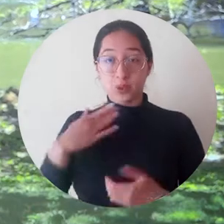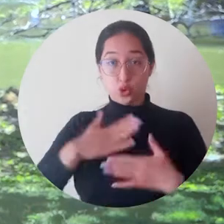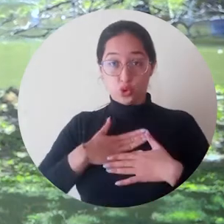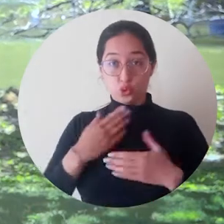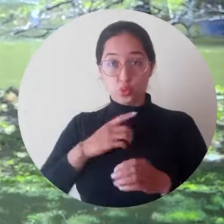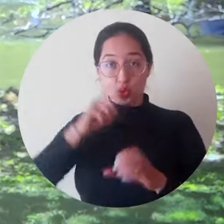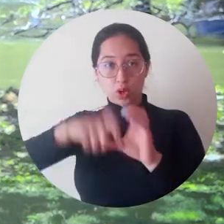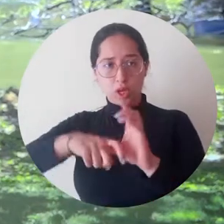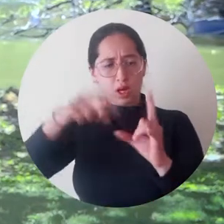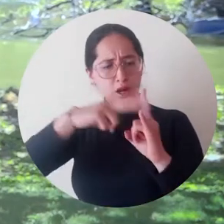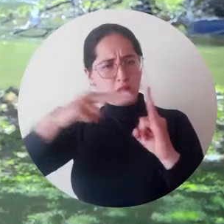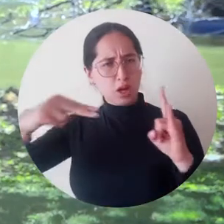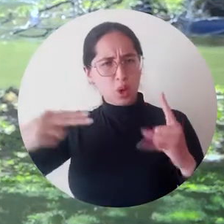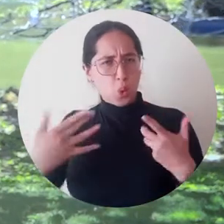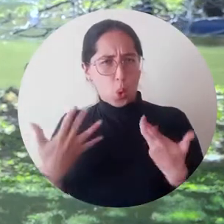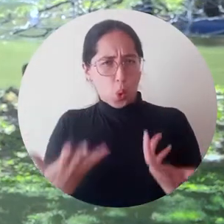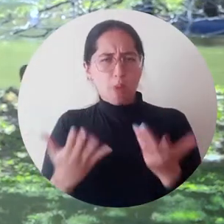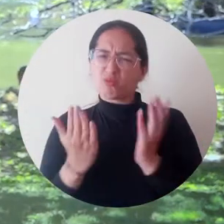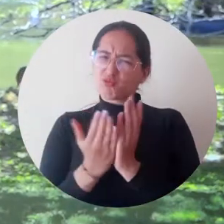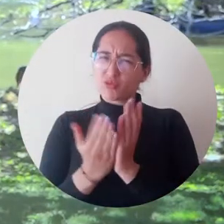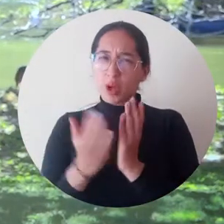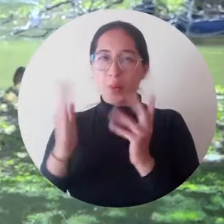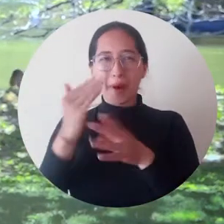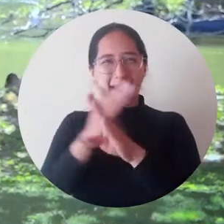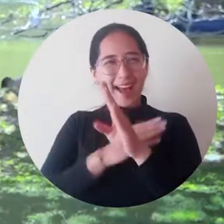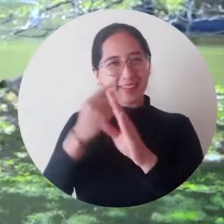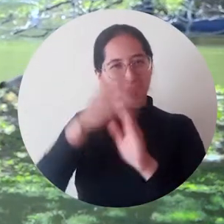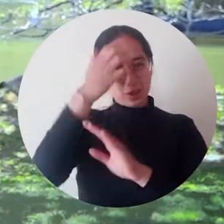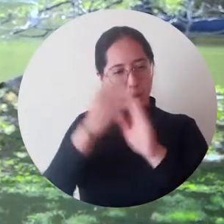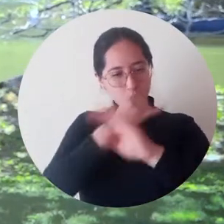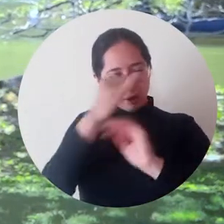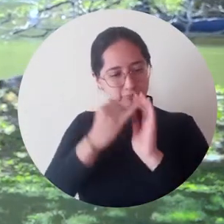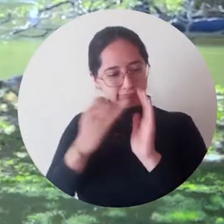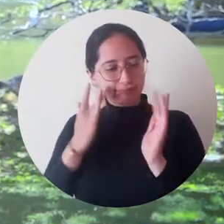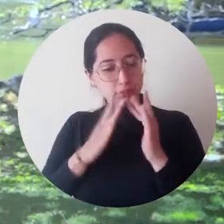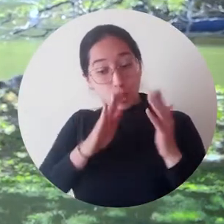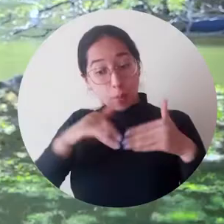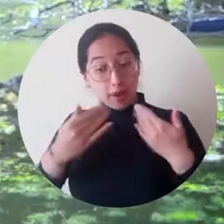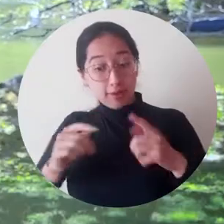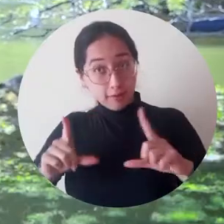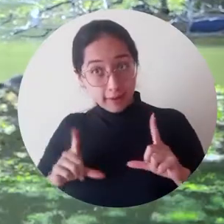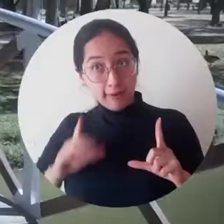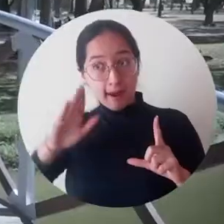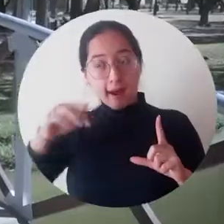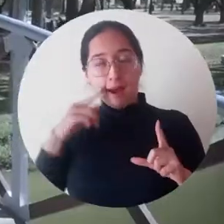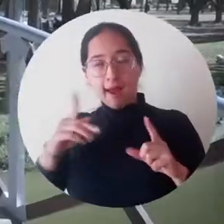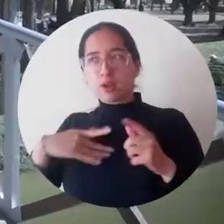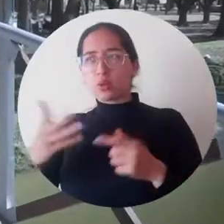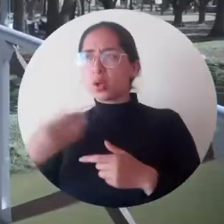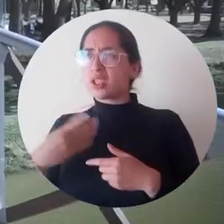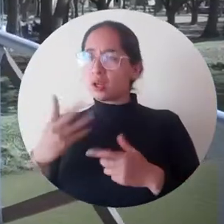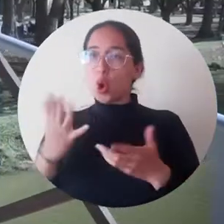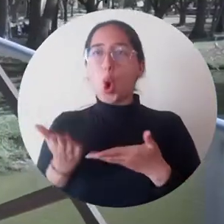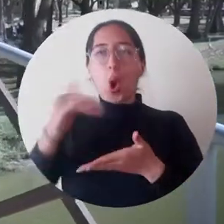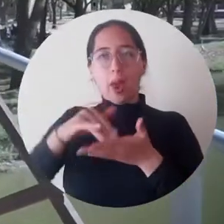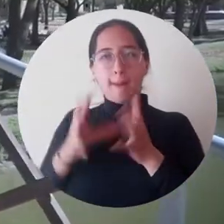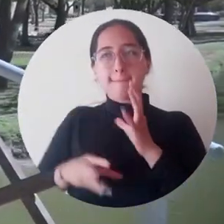Yo ingresé a la Universidad de Magdalena por medio de la prueba que se presentaba, prueba en la que